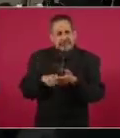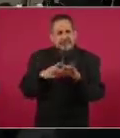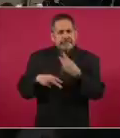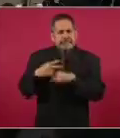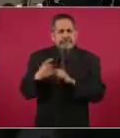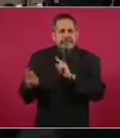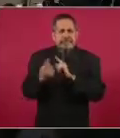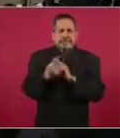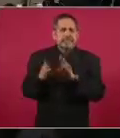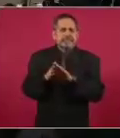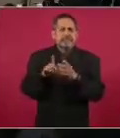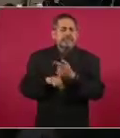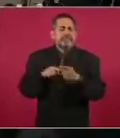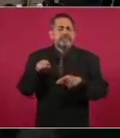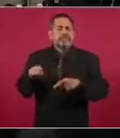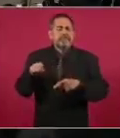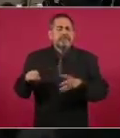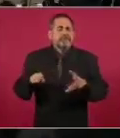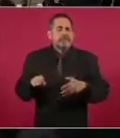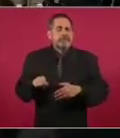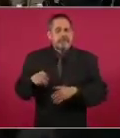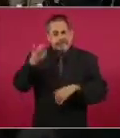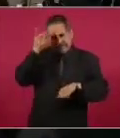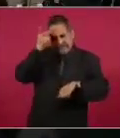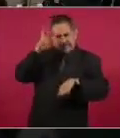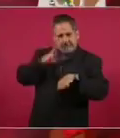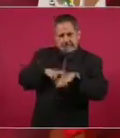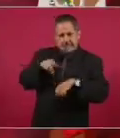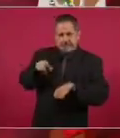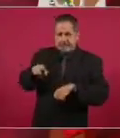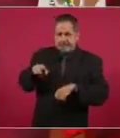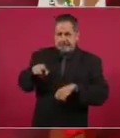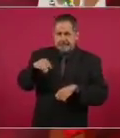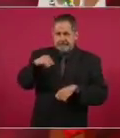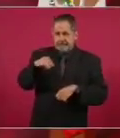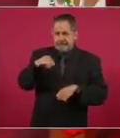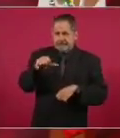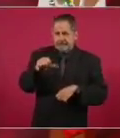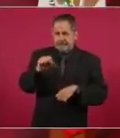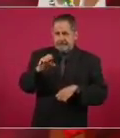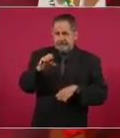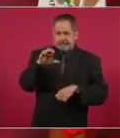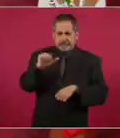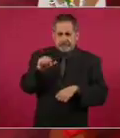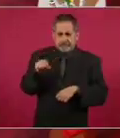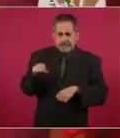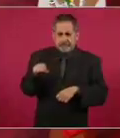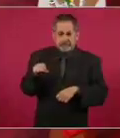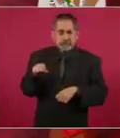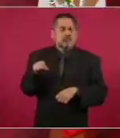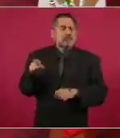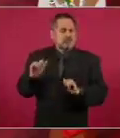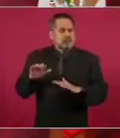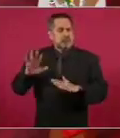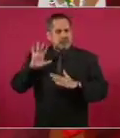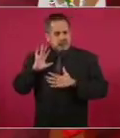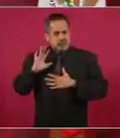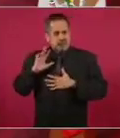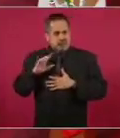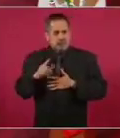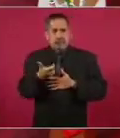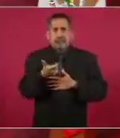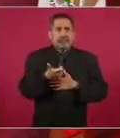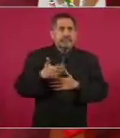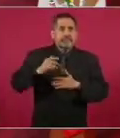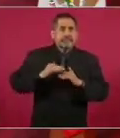el director de Maseca, que se compromete a que no haya